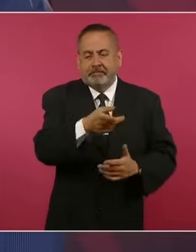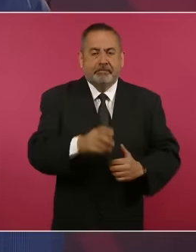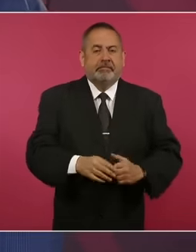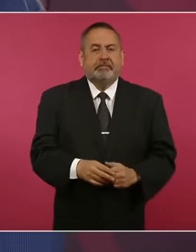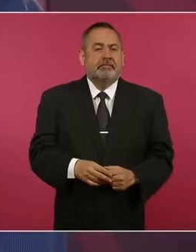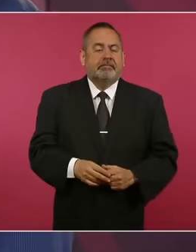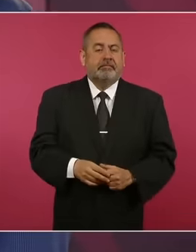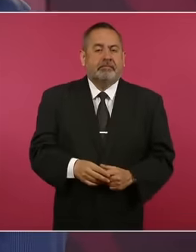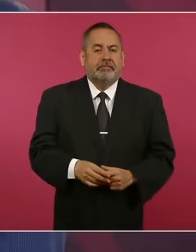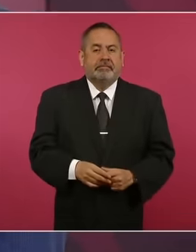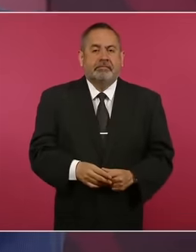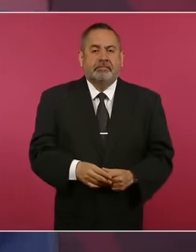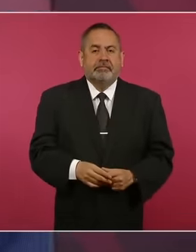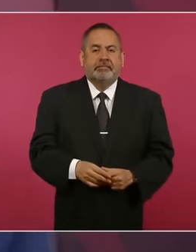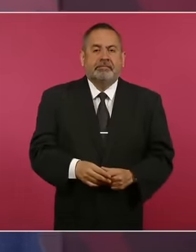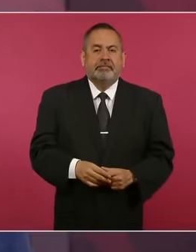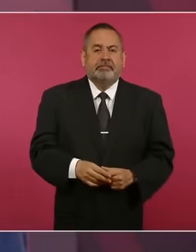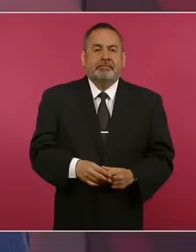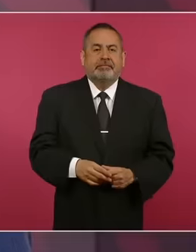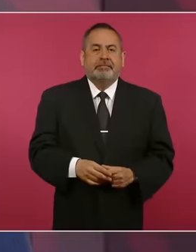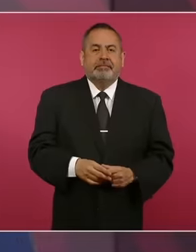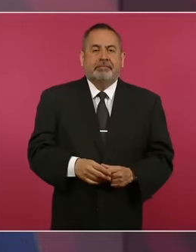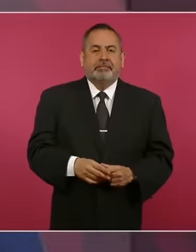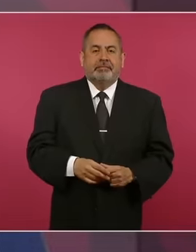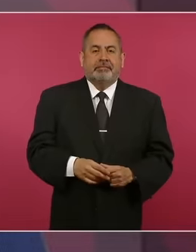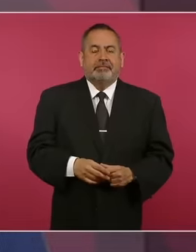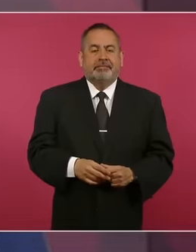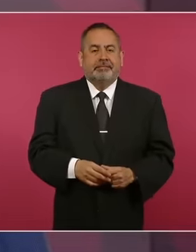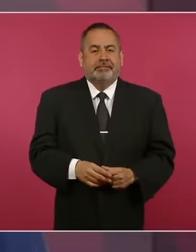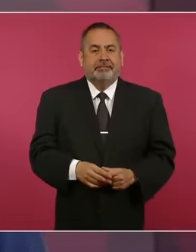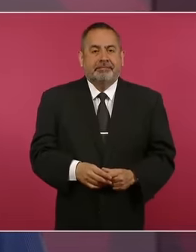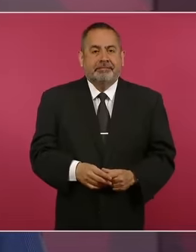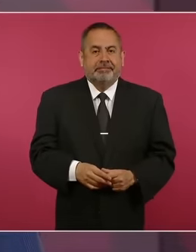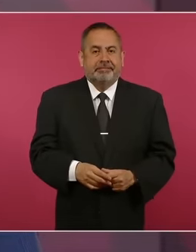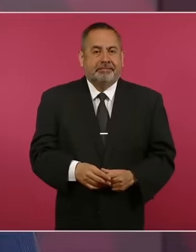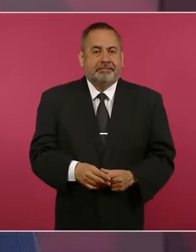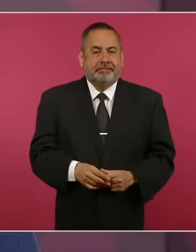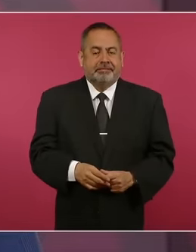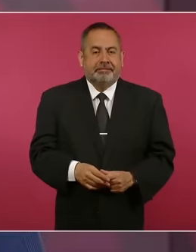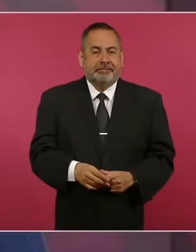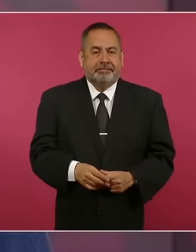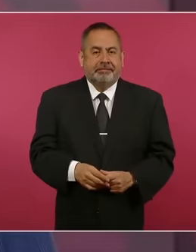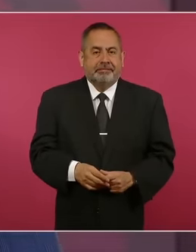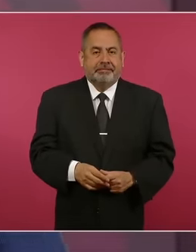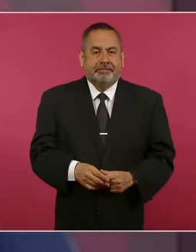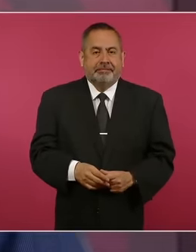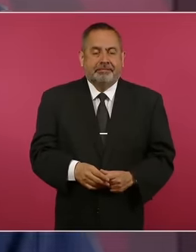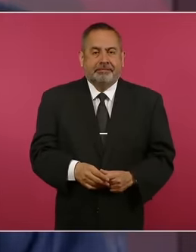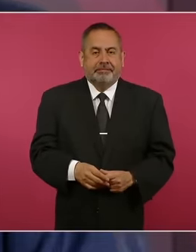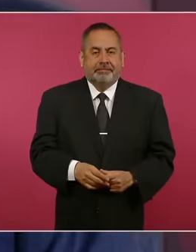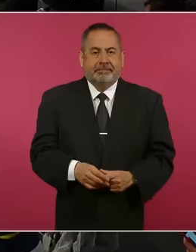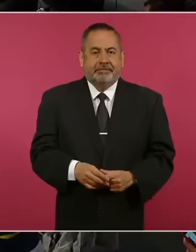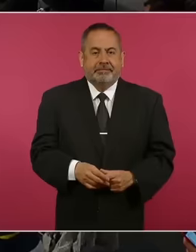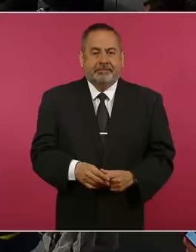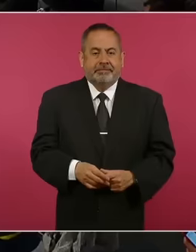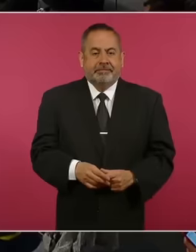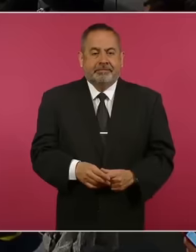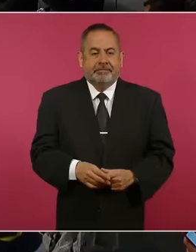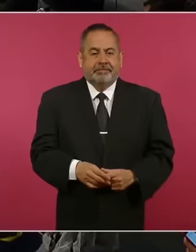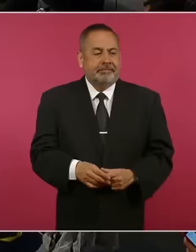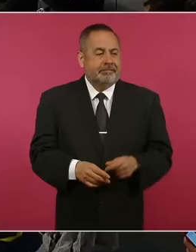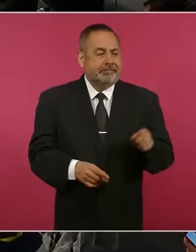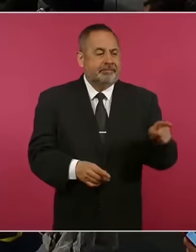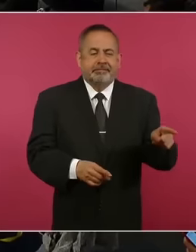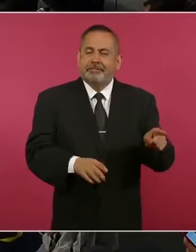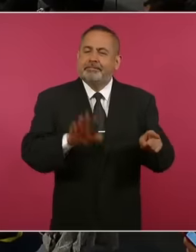es como un encuentro, un baile de